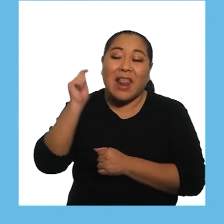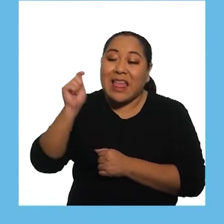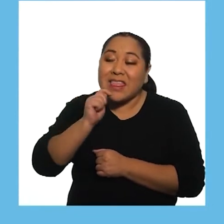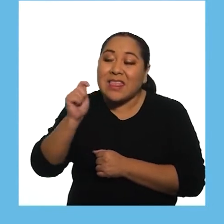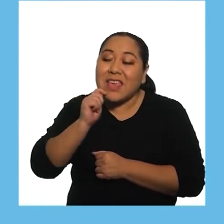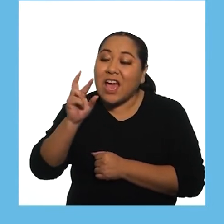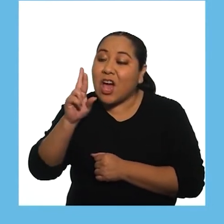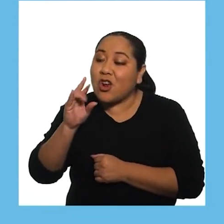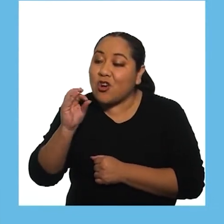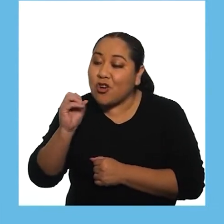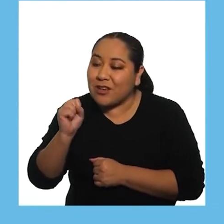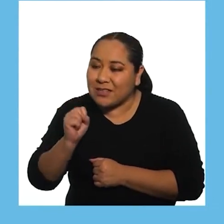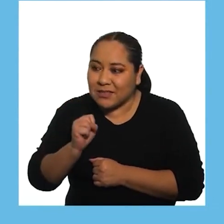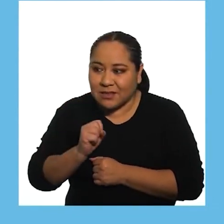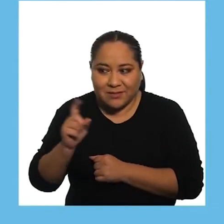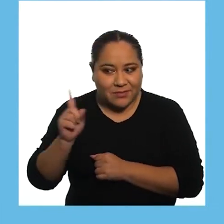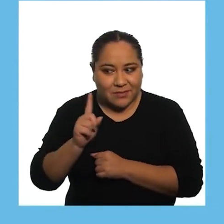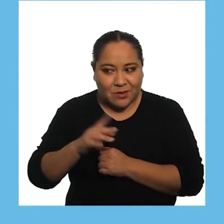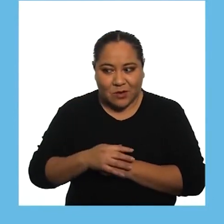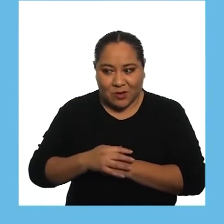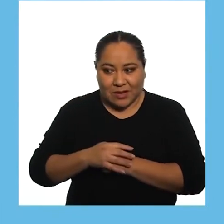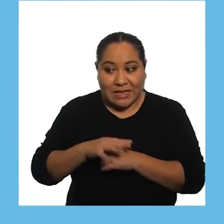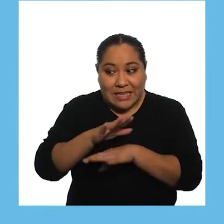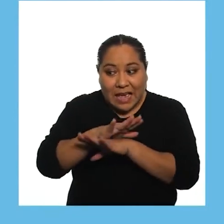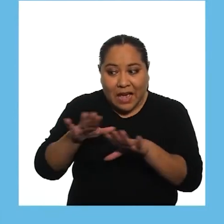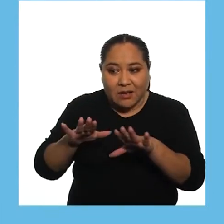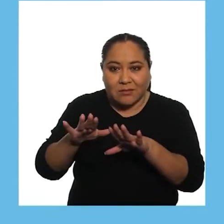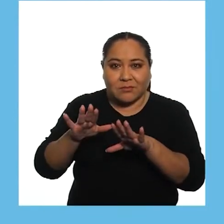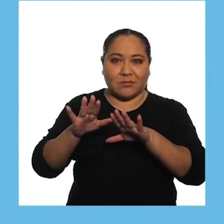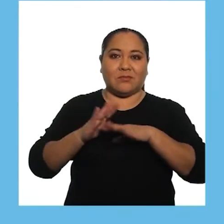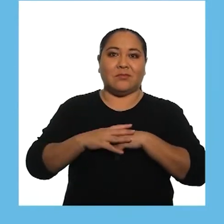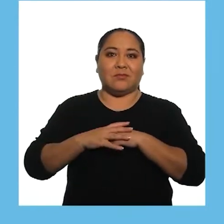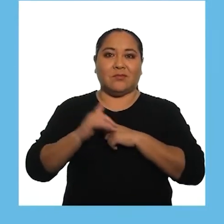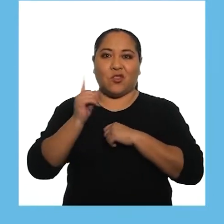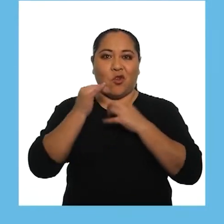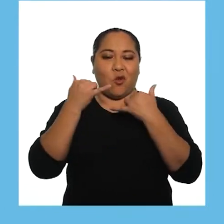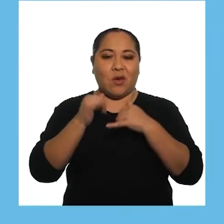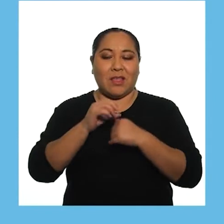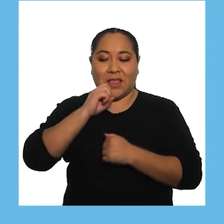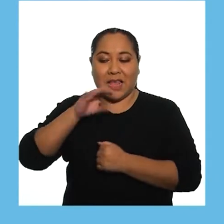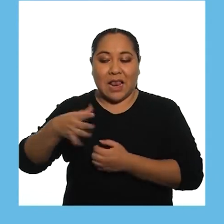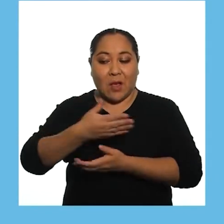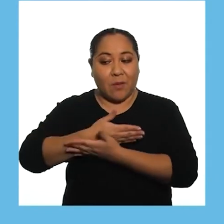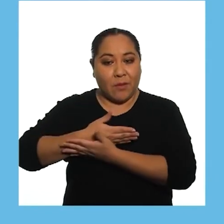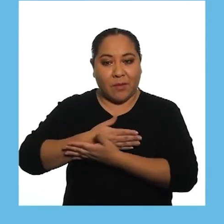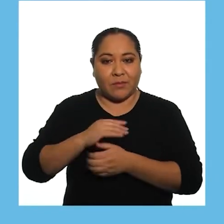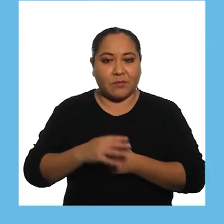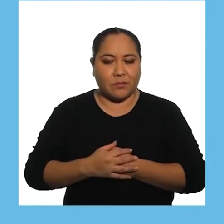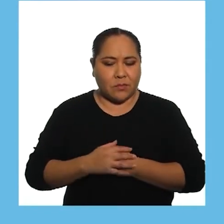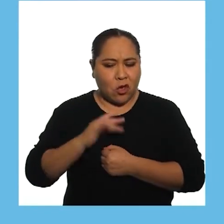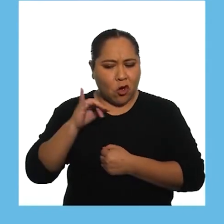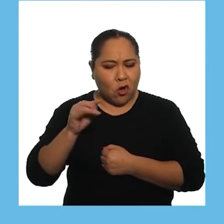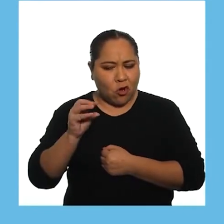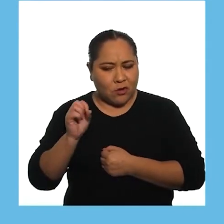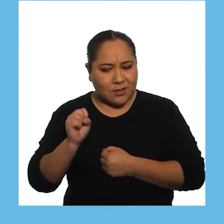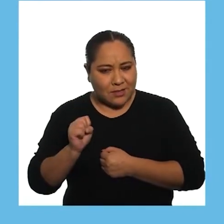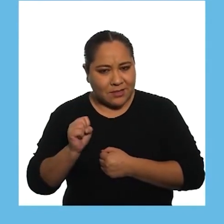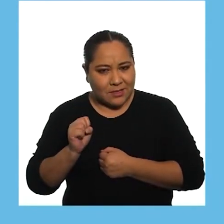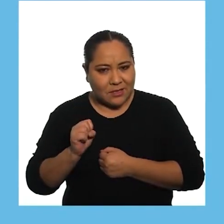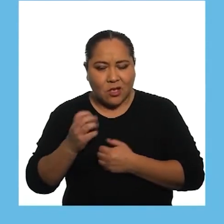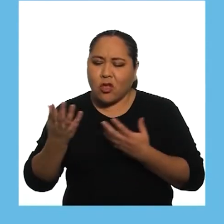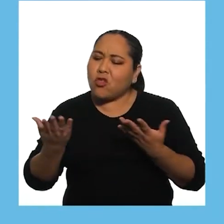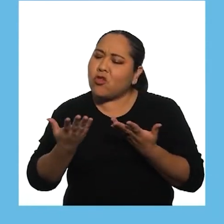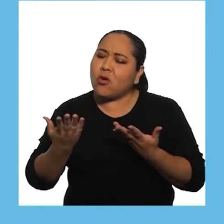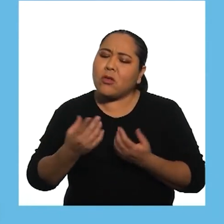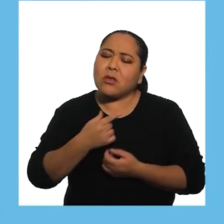Rosa Dejen de jugar, quédense quietos Dile al bebé José,